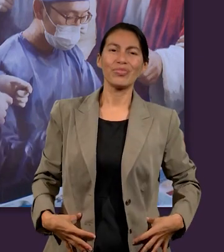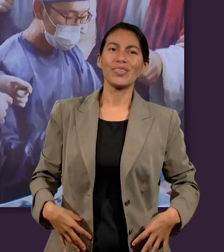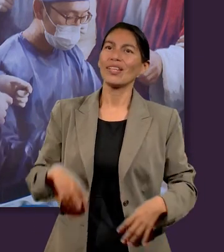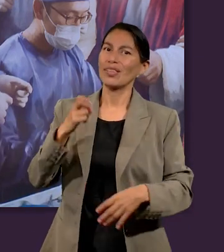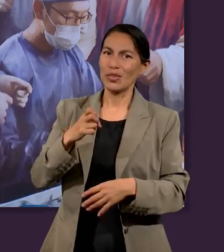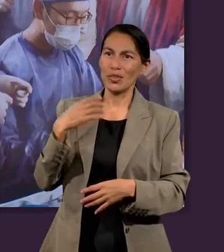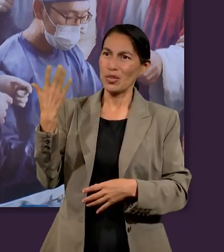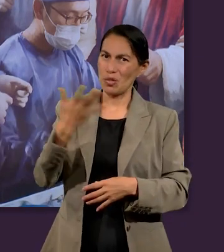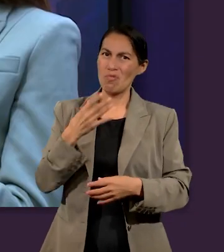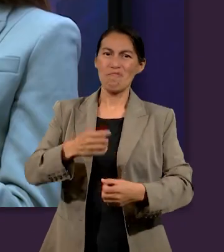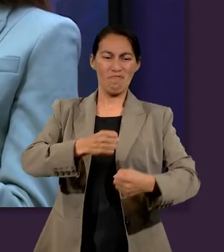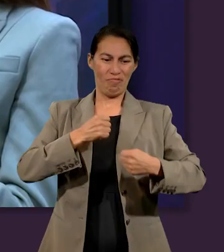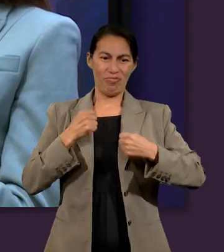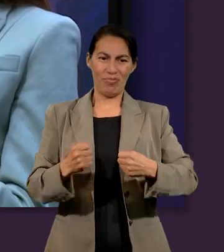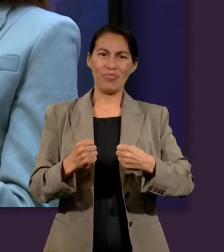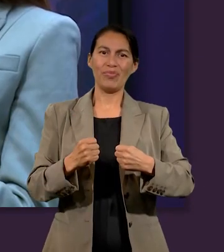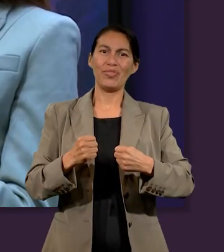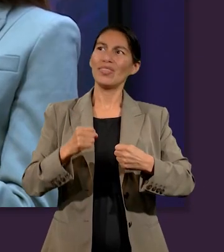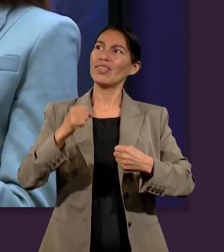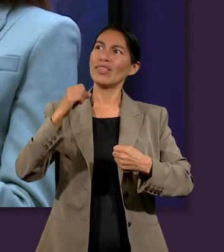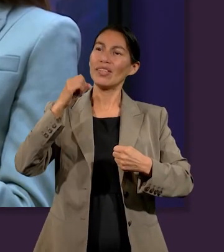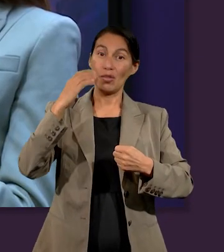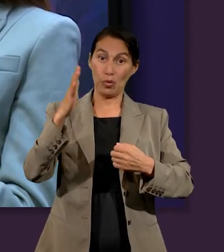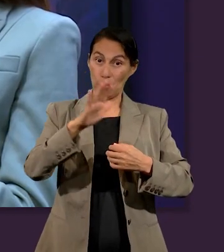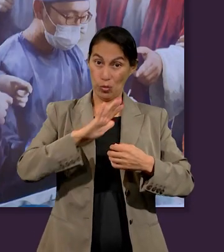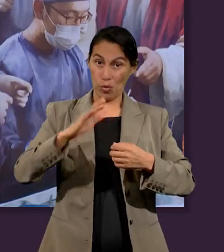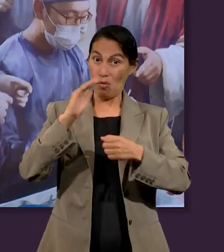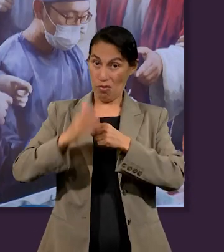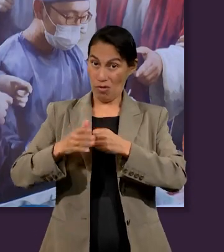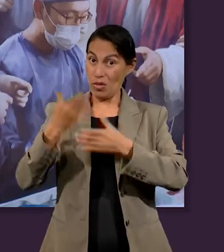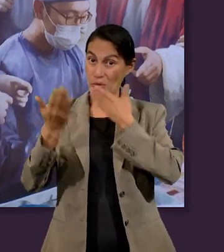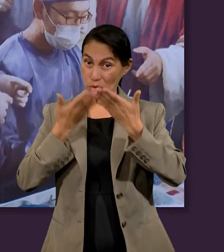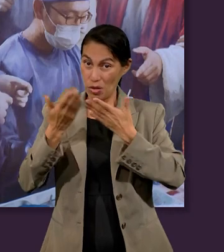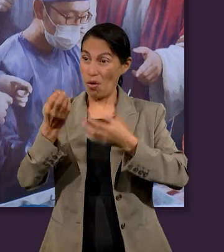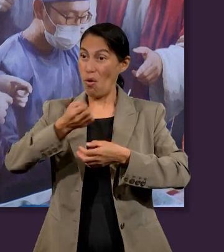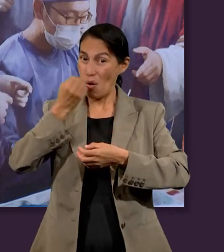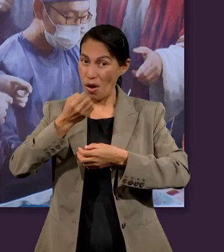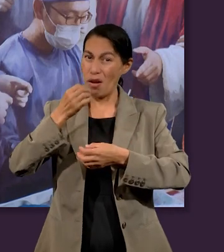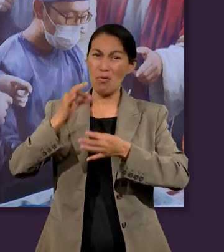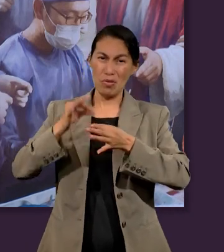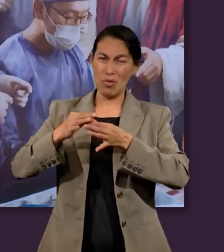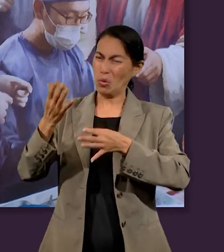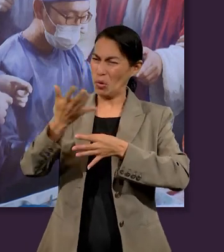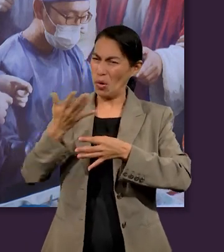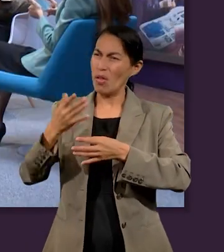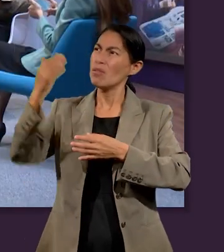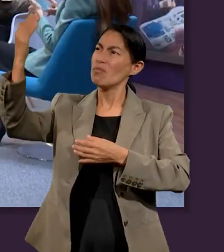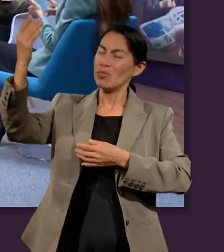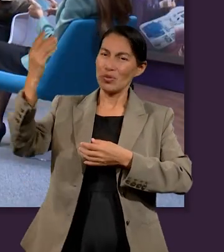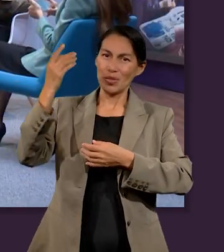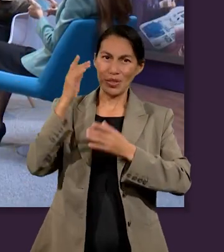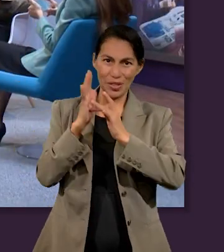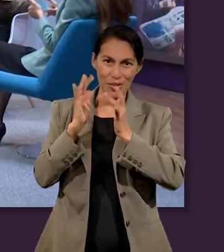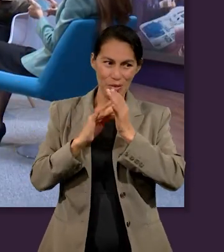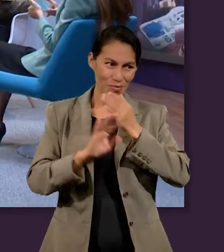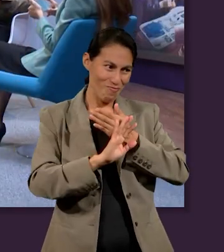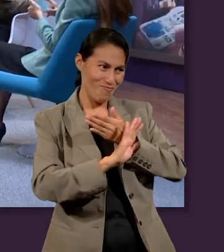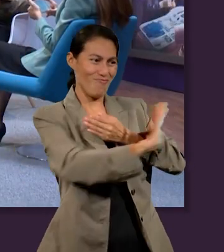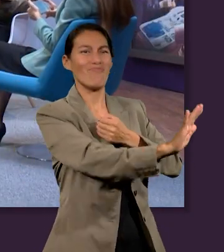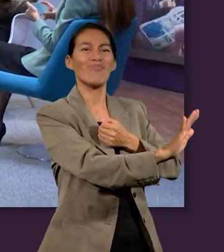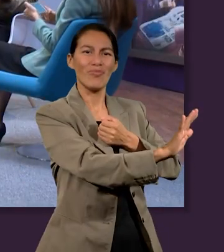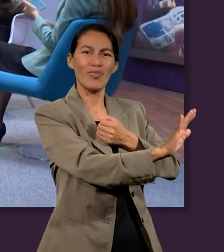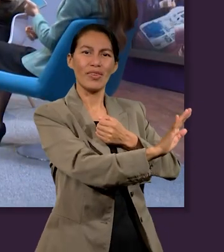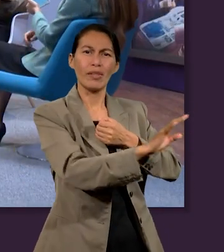en el día malo. Y habiendo acabado todo, estar firmes. Precisamente creo que